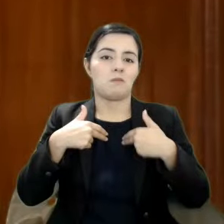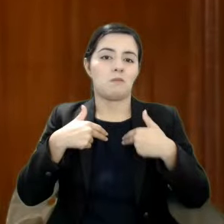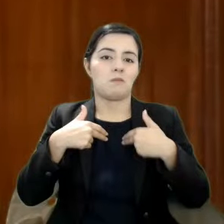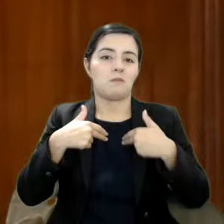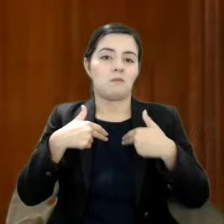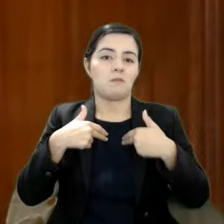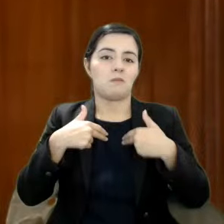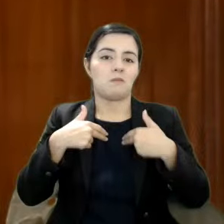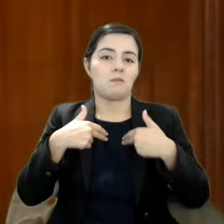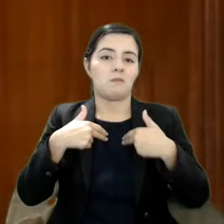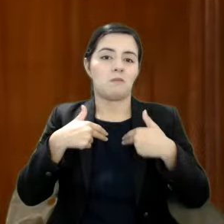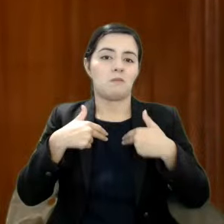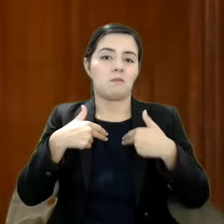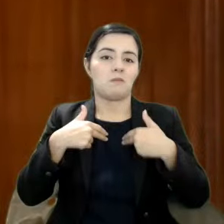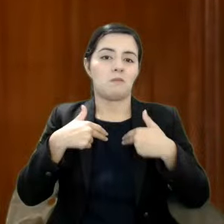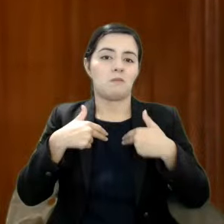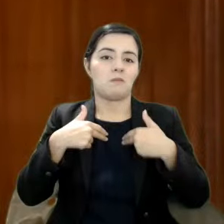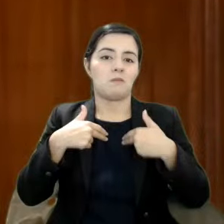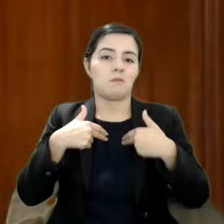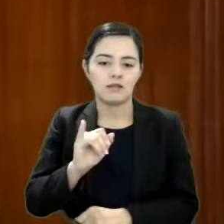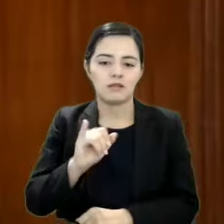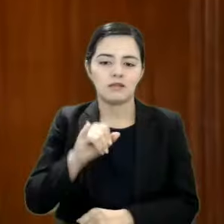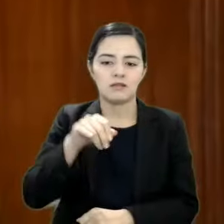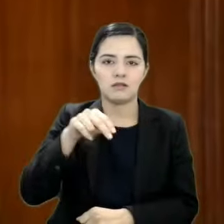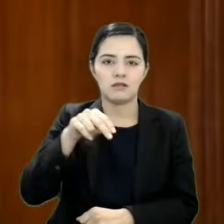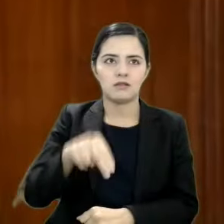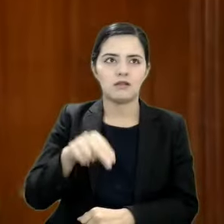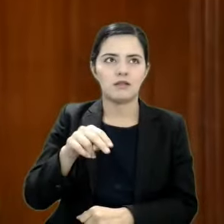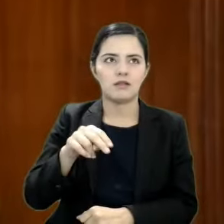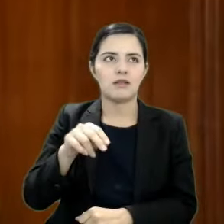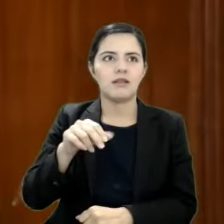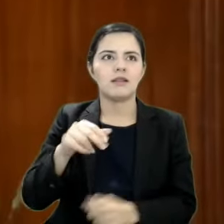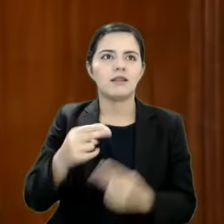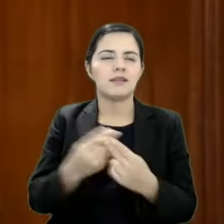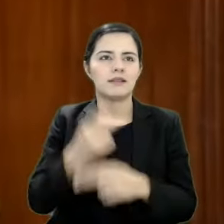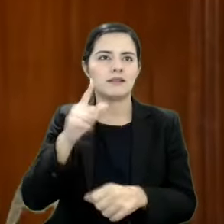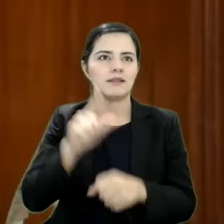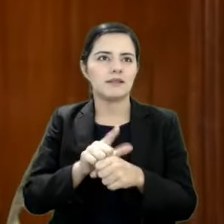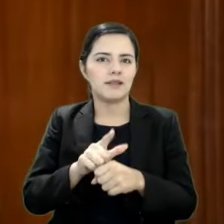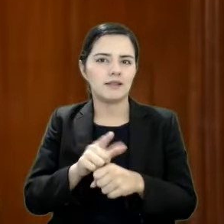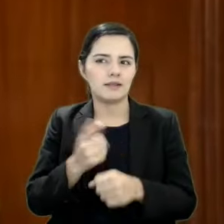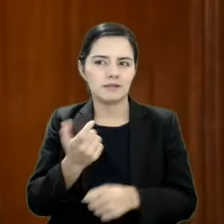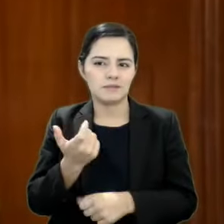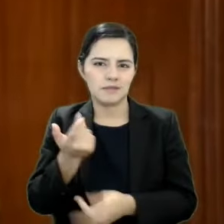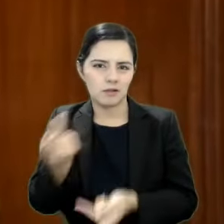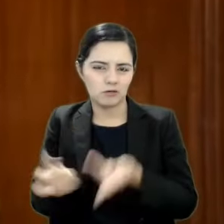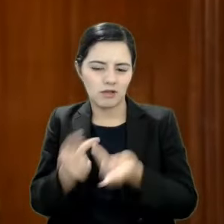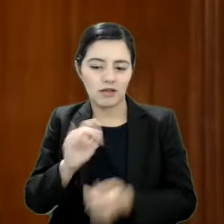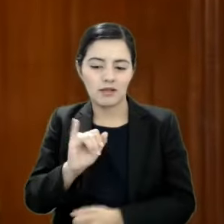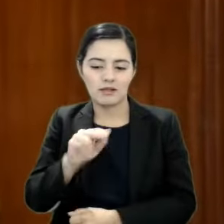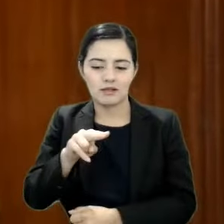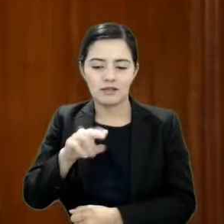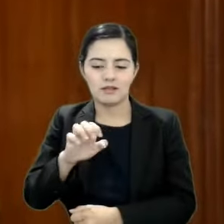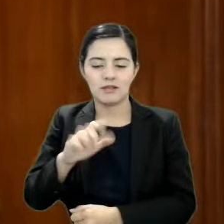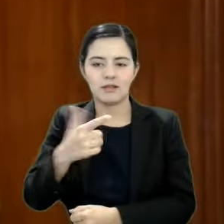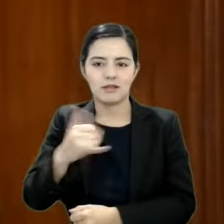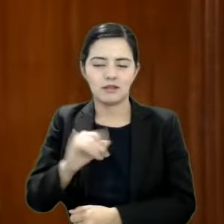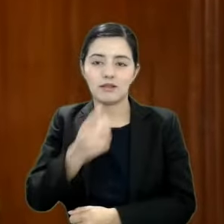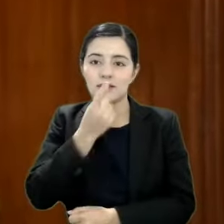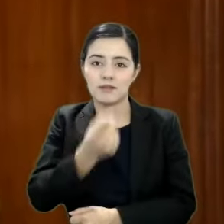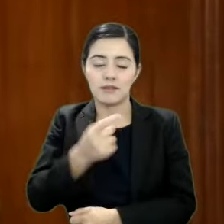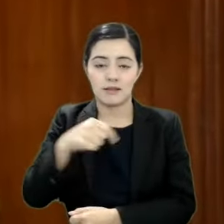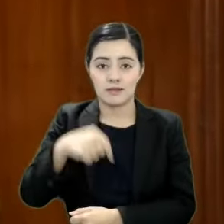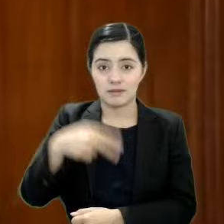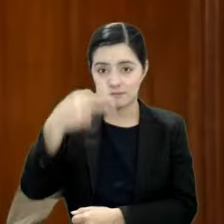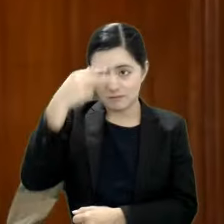por el Instituto Nacional de Estadística y Geografía, INEGI, señala que en México hay